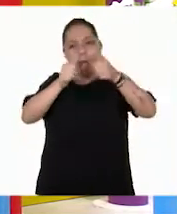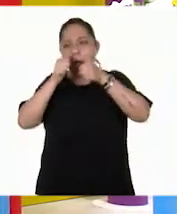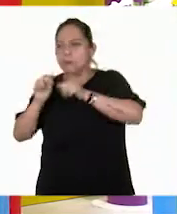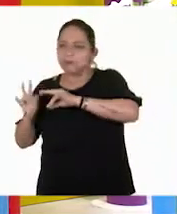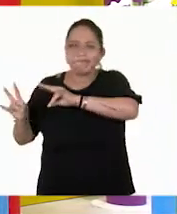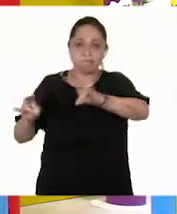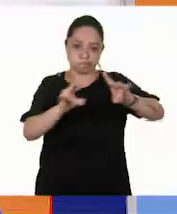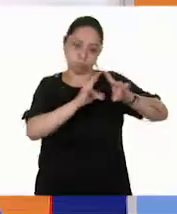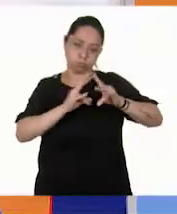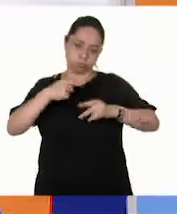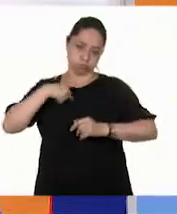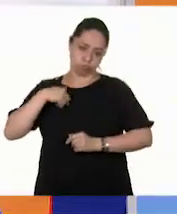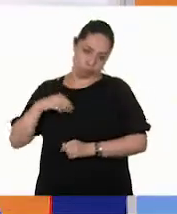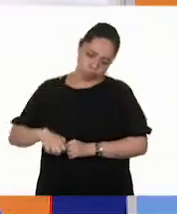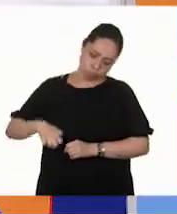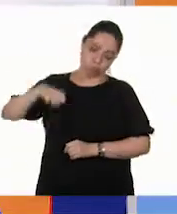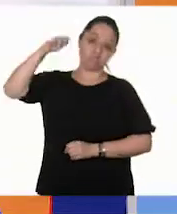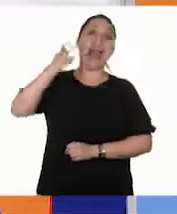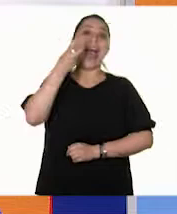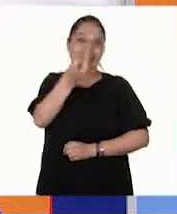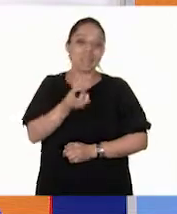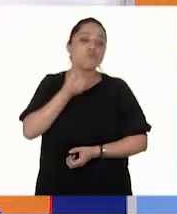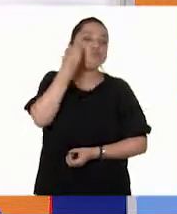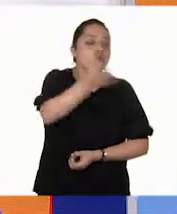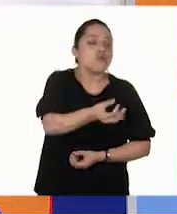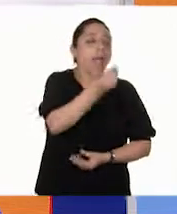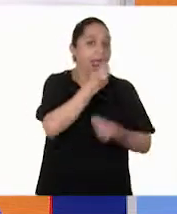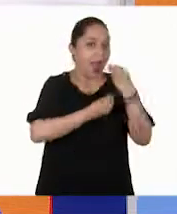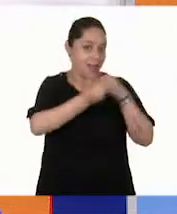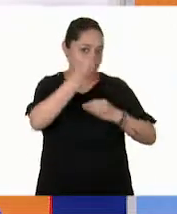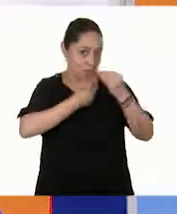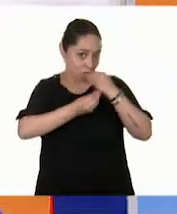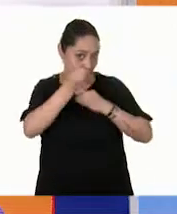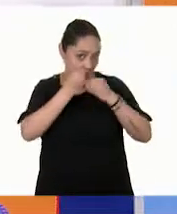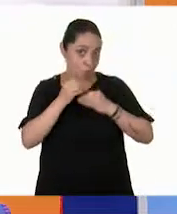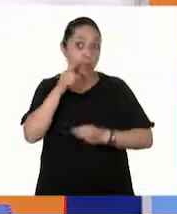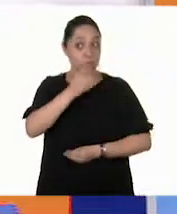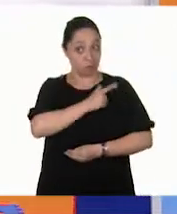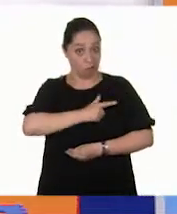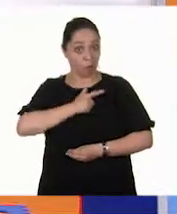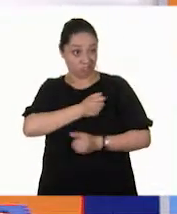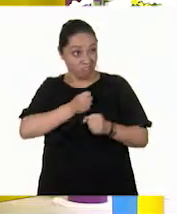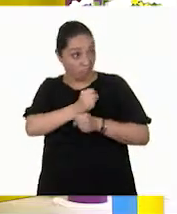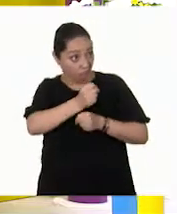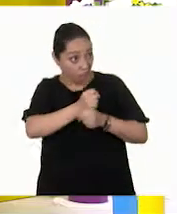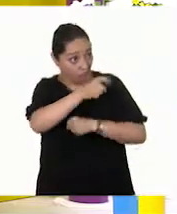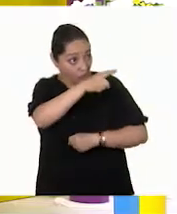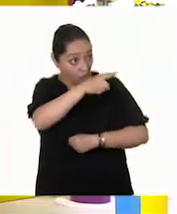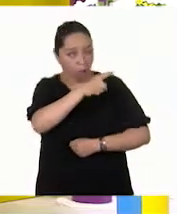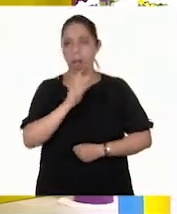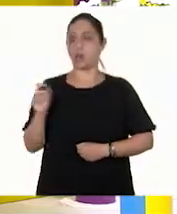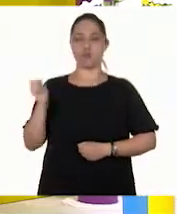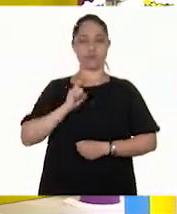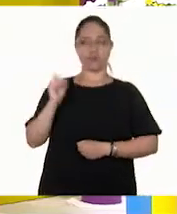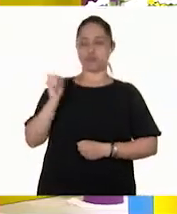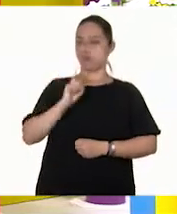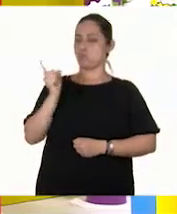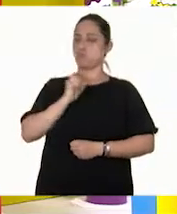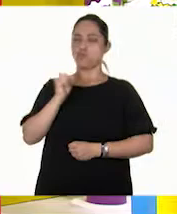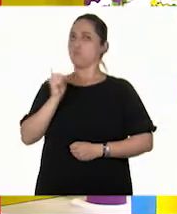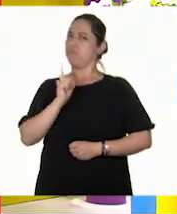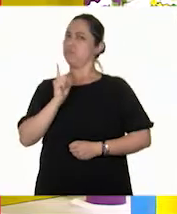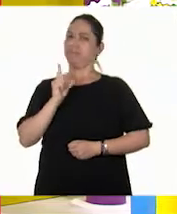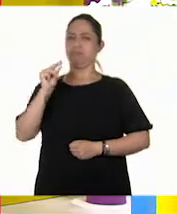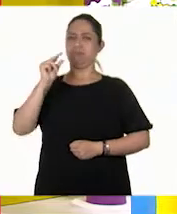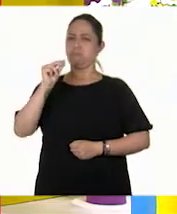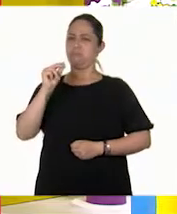crecer bien. Claro, alimento. Ahora una pregunta importante. ¿Te gusta que te maltraten? No, claro que no.